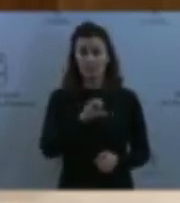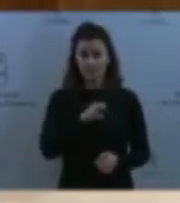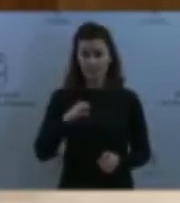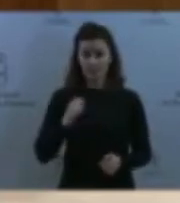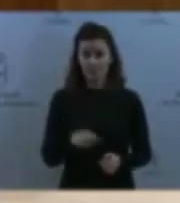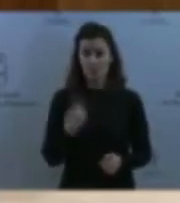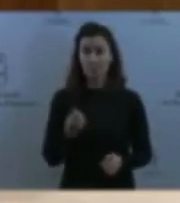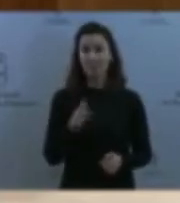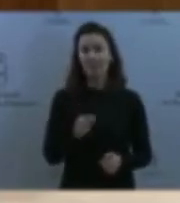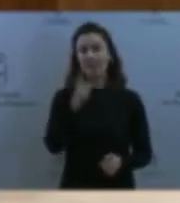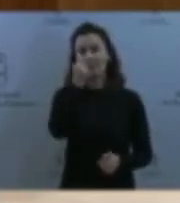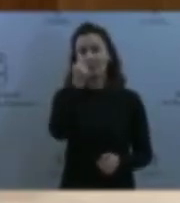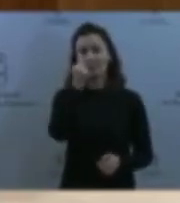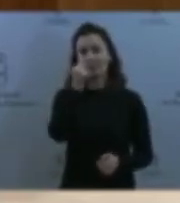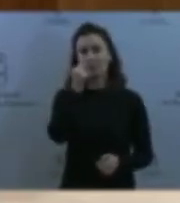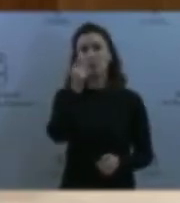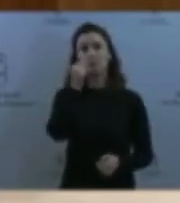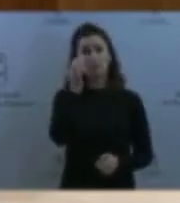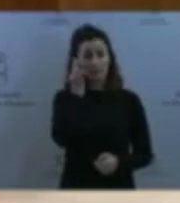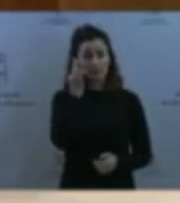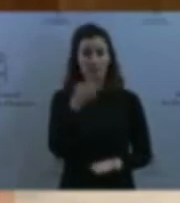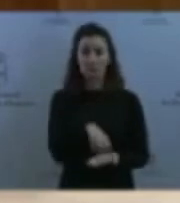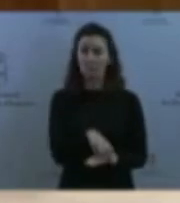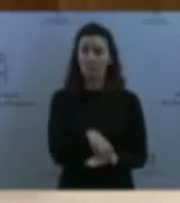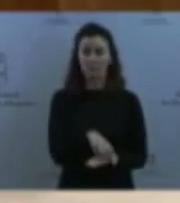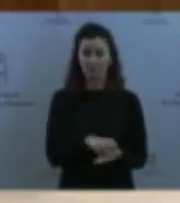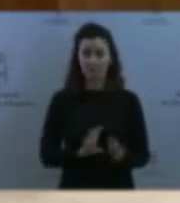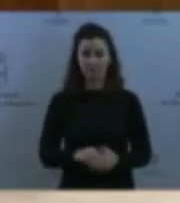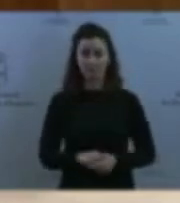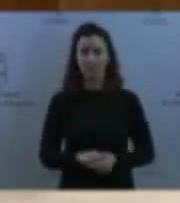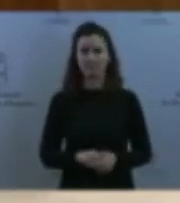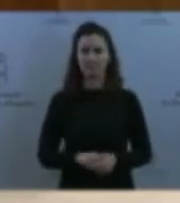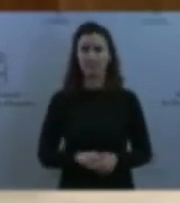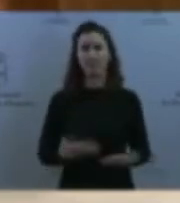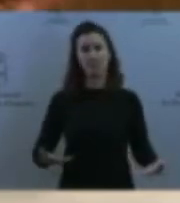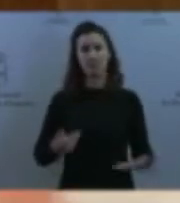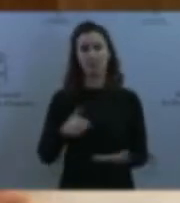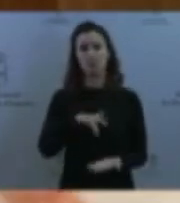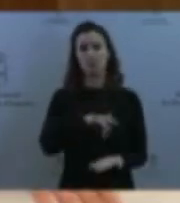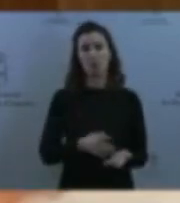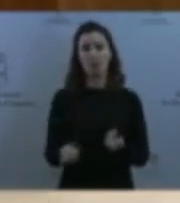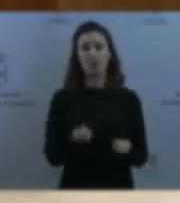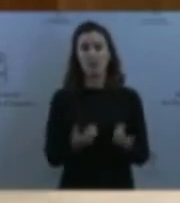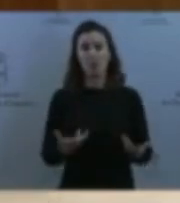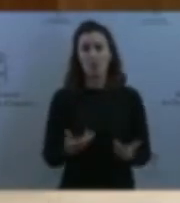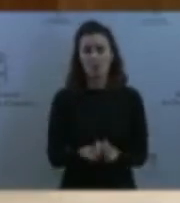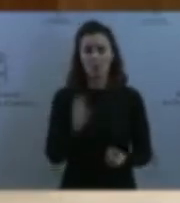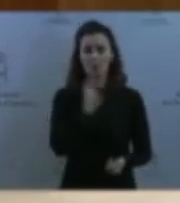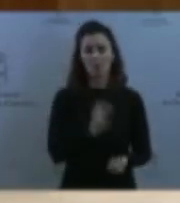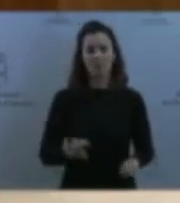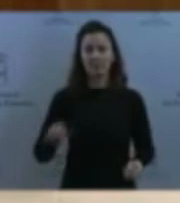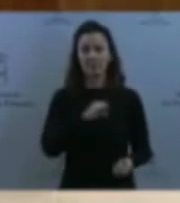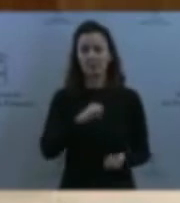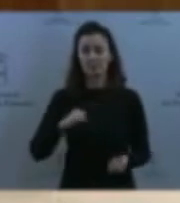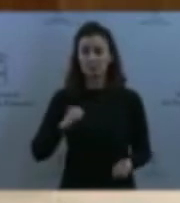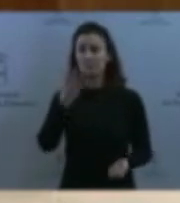jurídico. Y en cuanto a la comunicación y coordinación con las comunidades autónomas, también me gustaría preguntarle si en el caso